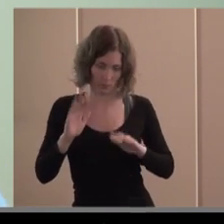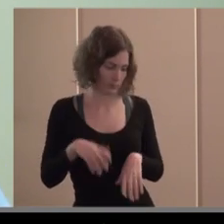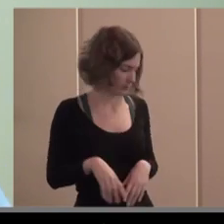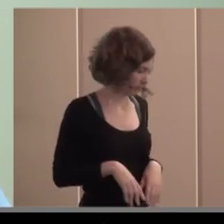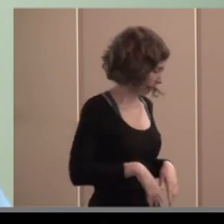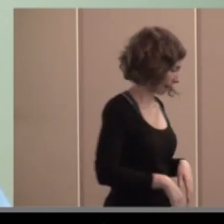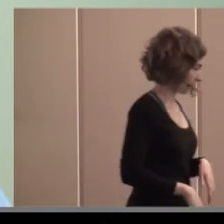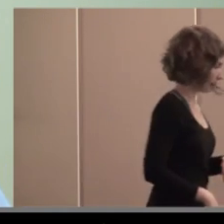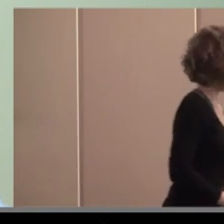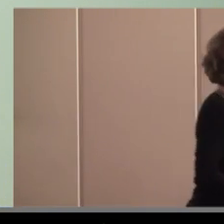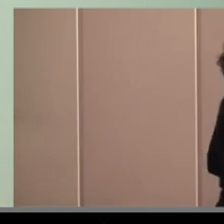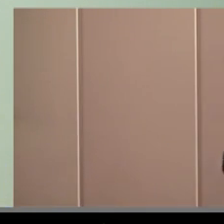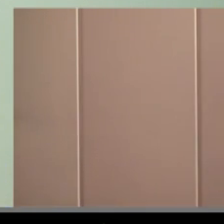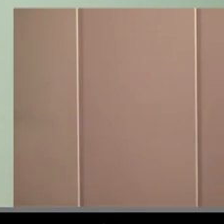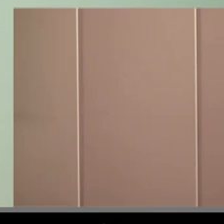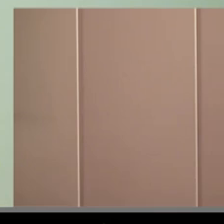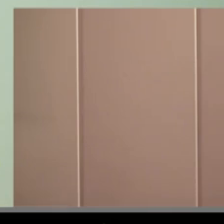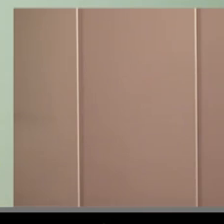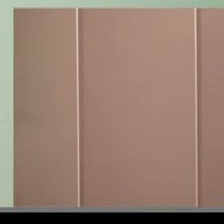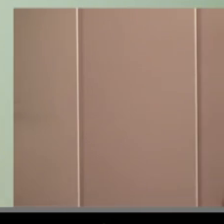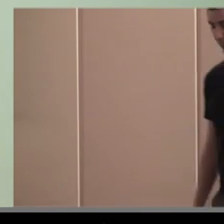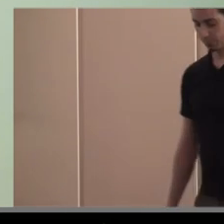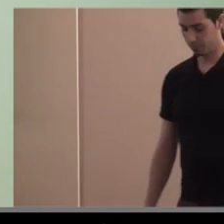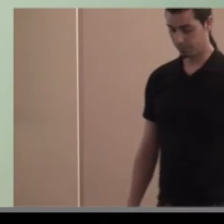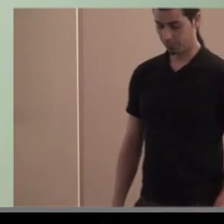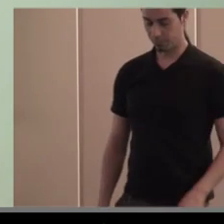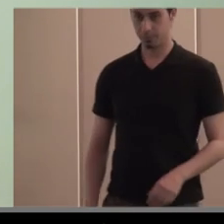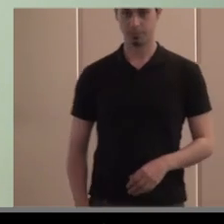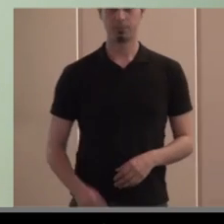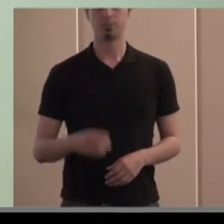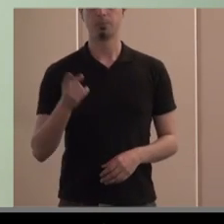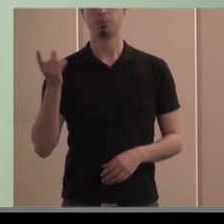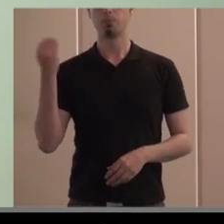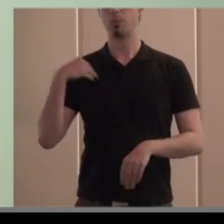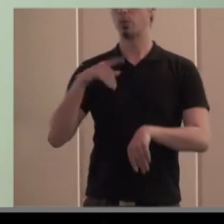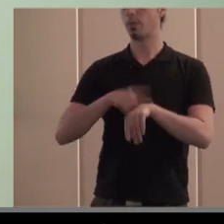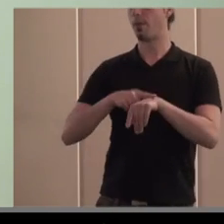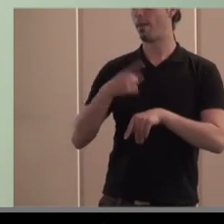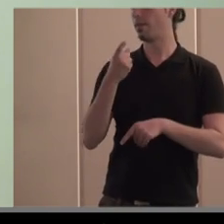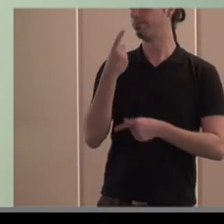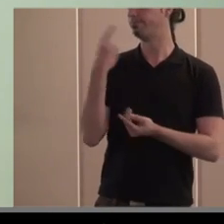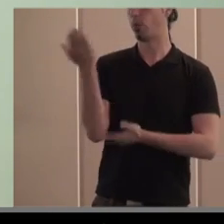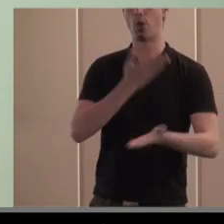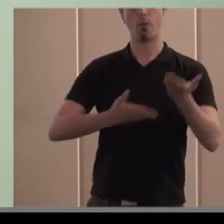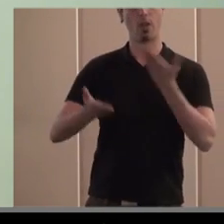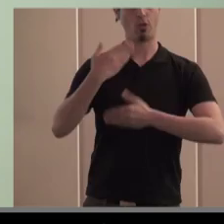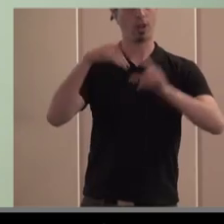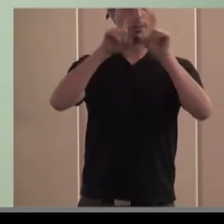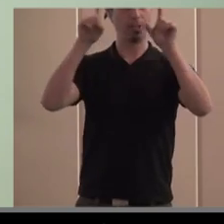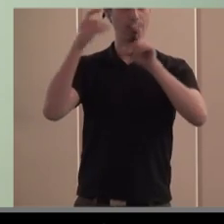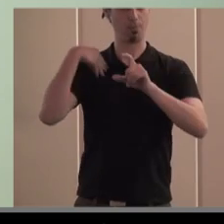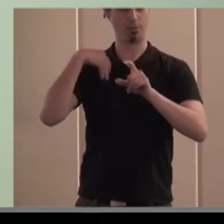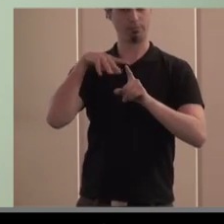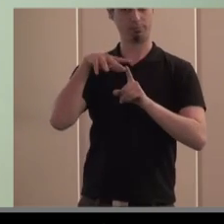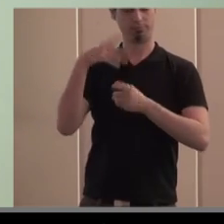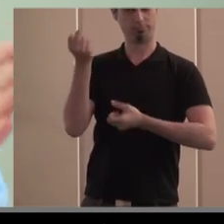y a su vez también necesitamos nuevos paternariados o colaboraciones estratégicas con otras empresas de nuestro sector de la actividad creación de economías